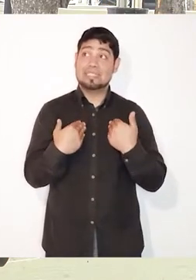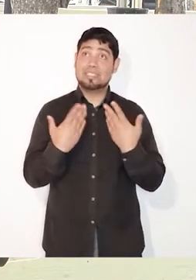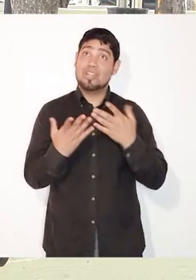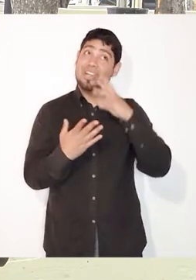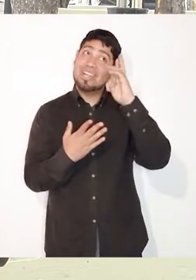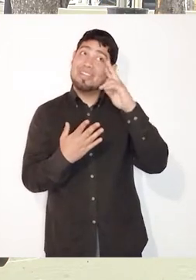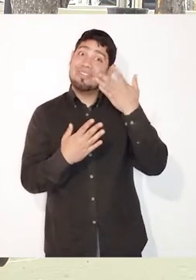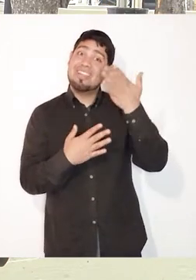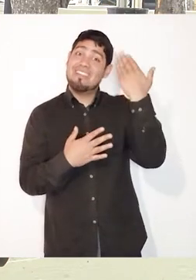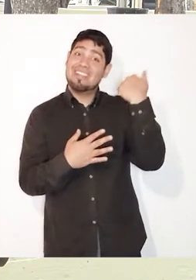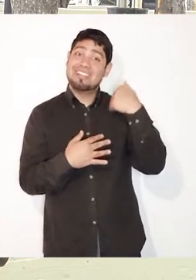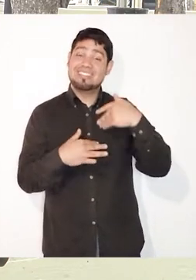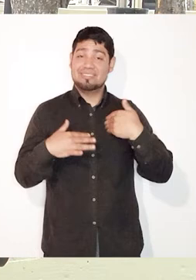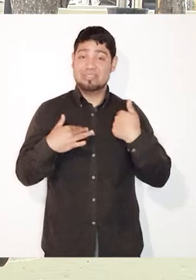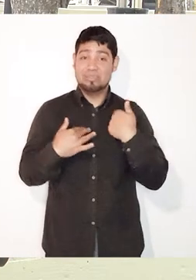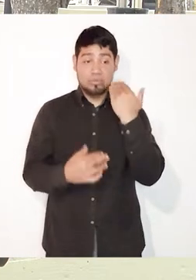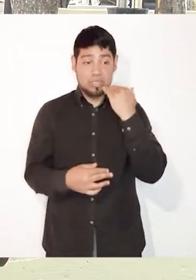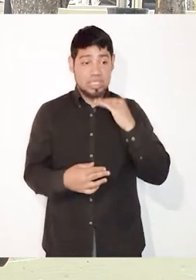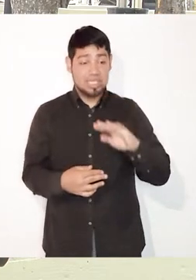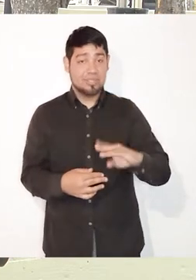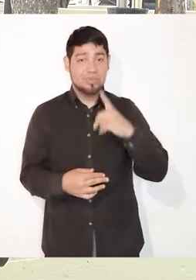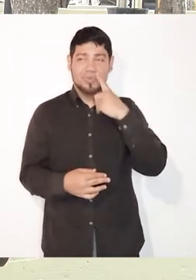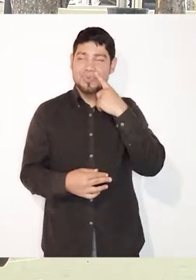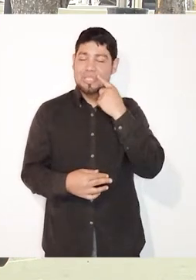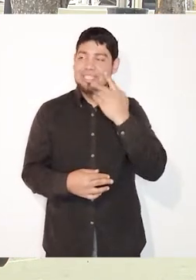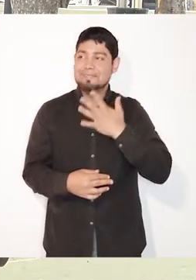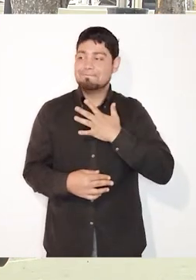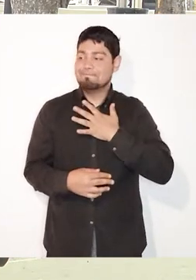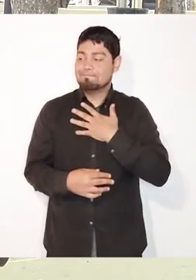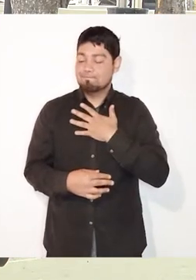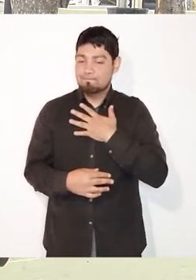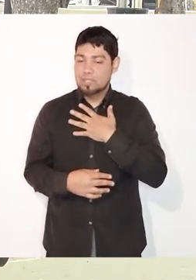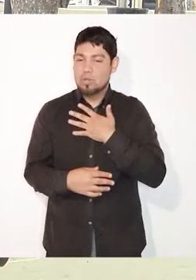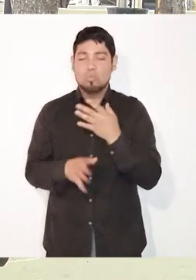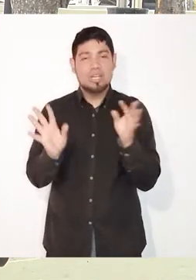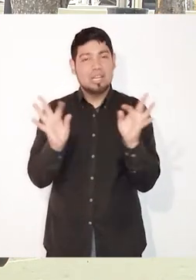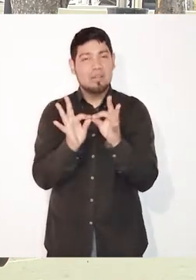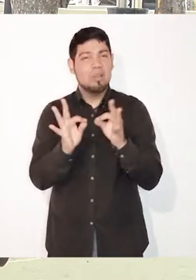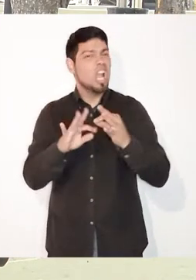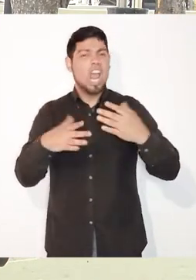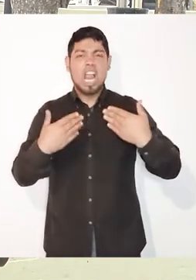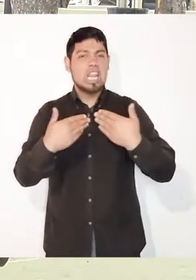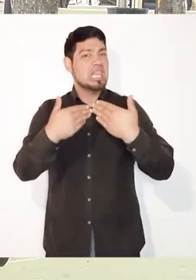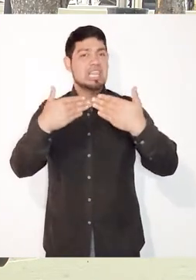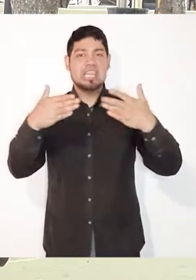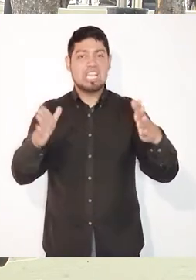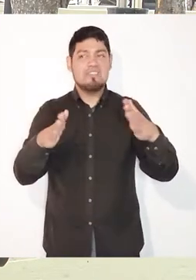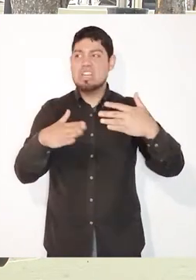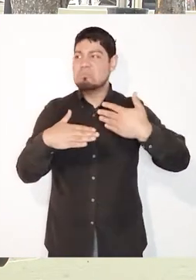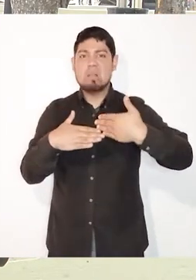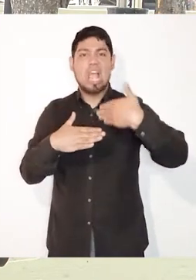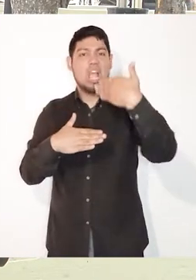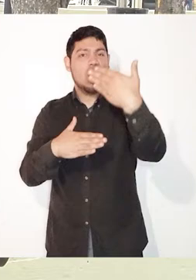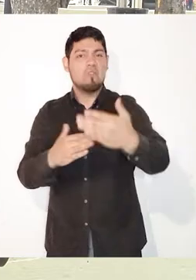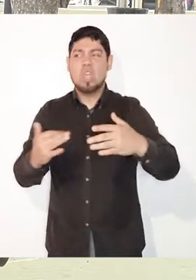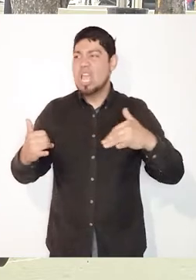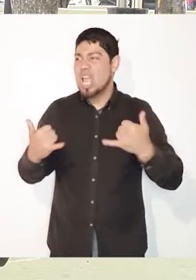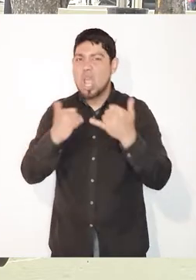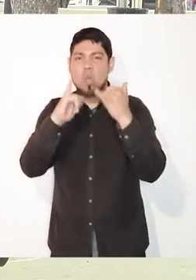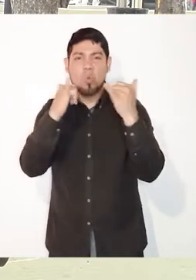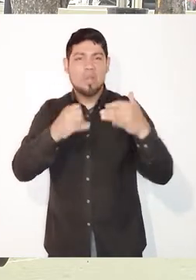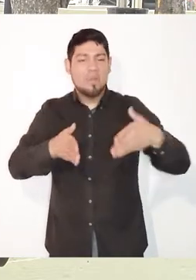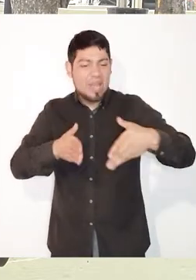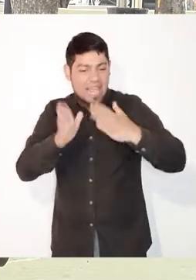viaje en reversa. Fue una infancia que yo definiría al aire libre. Fue una infancia de